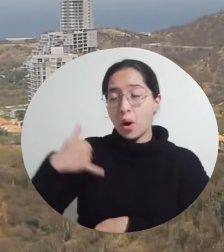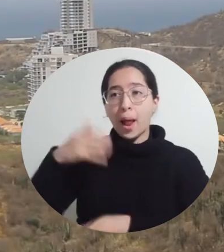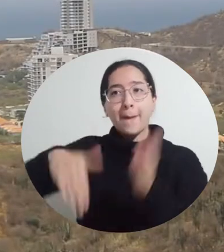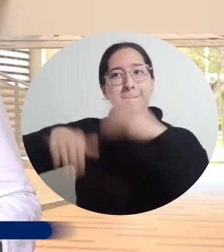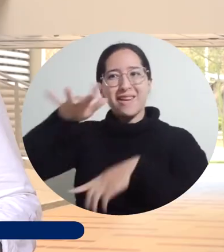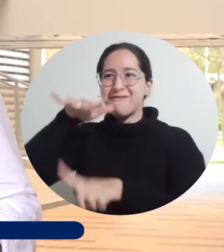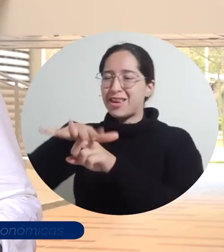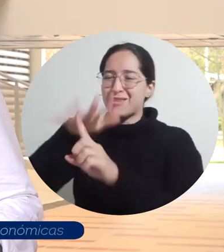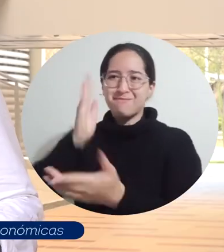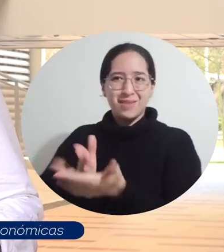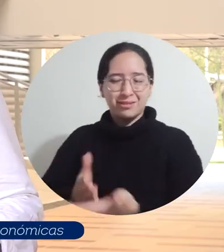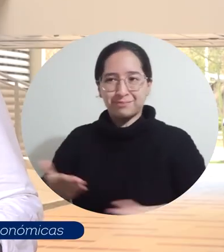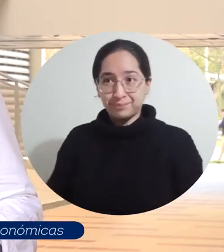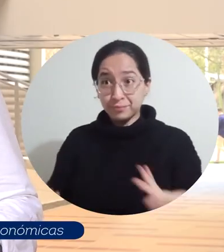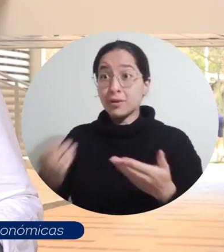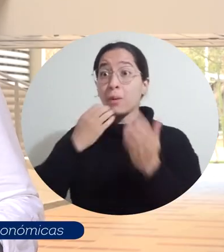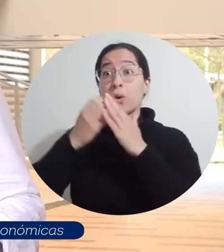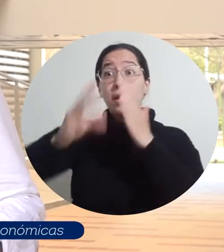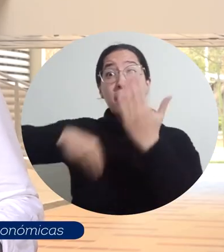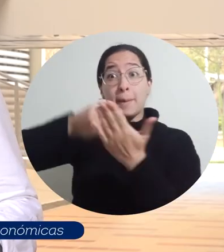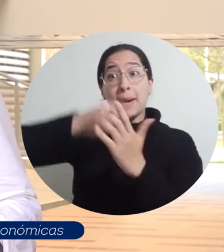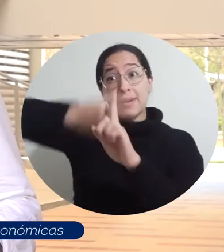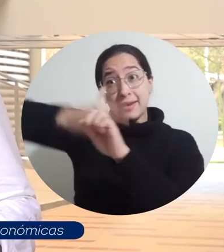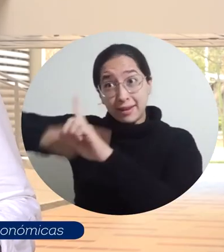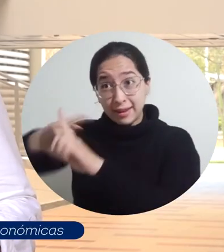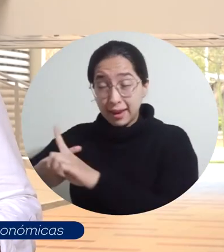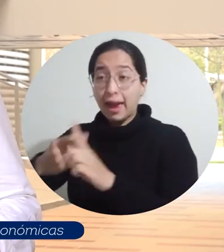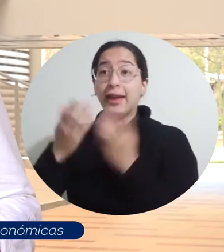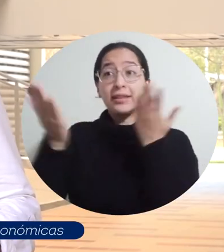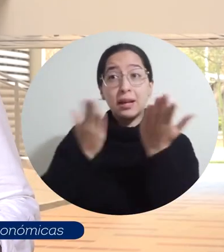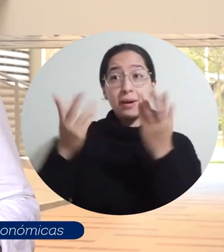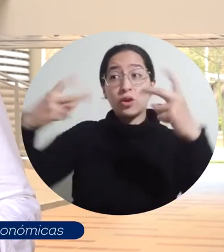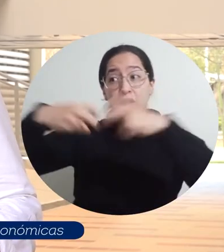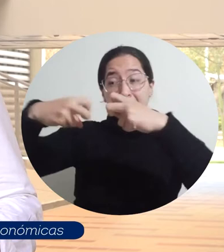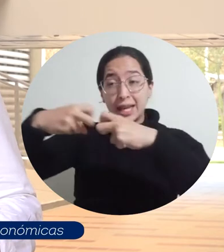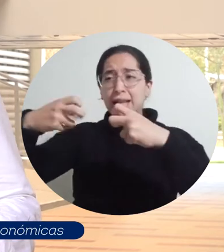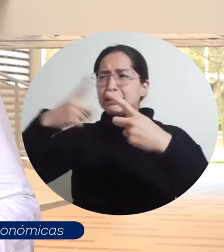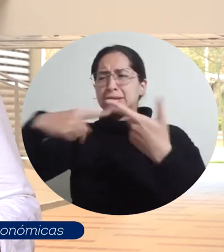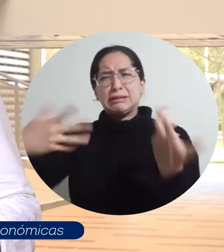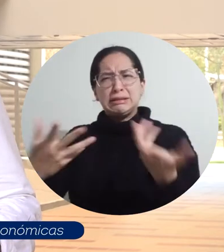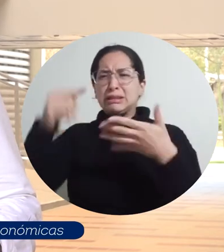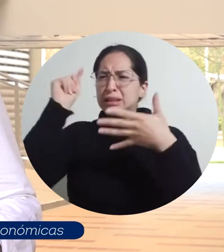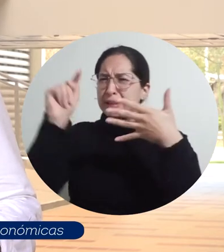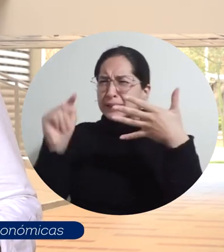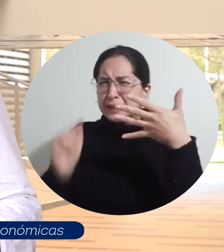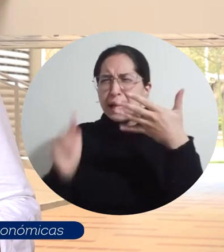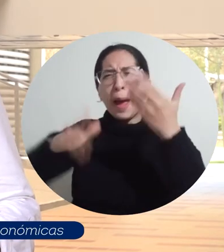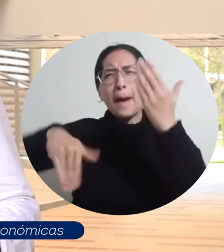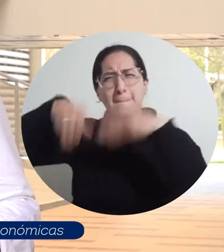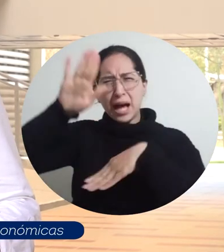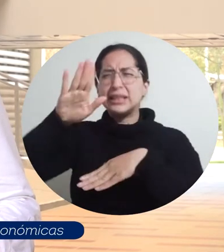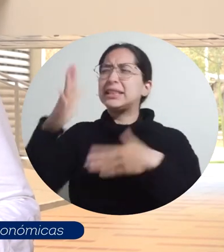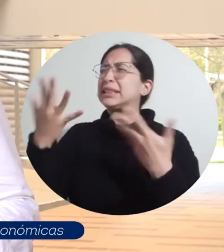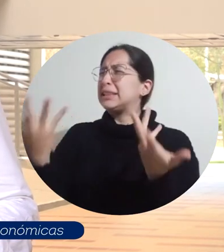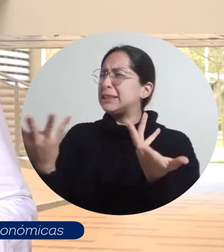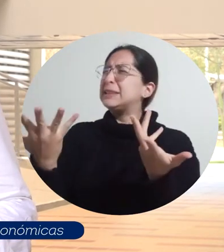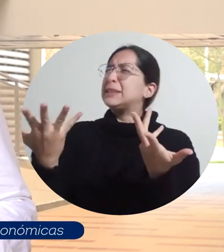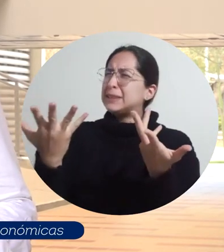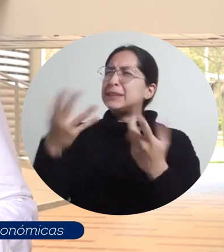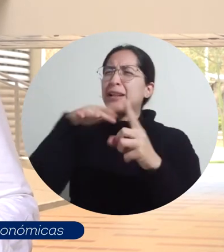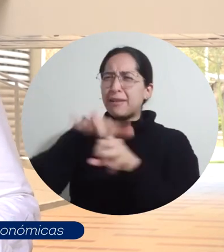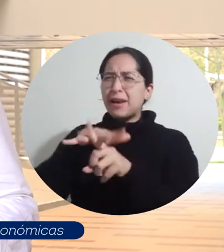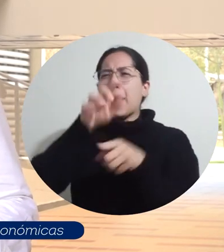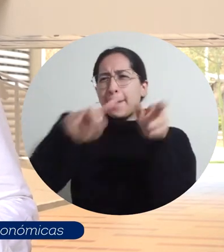El tema de alimentos, el tema de arriendo y el tema de energía eléctrica fueron los elementos o las actividades que más